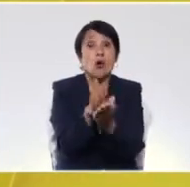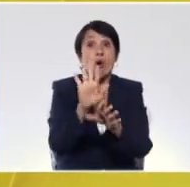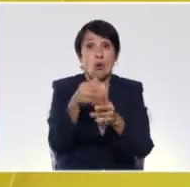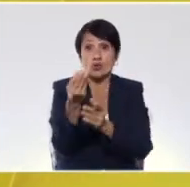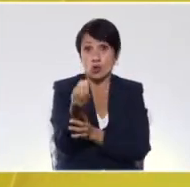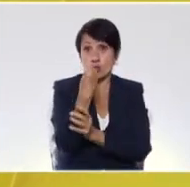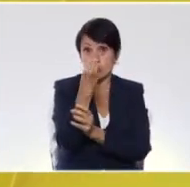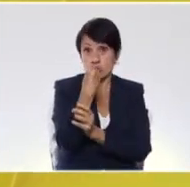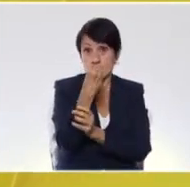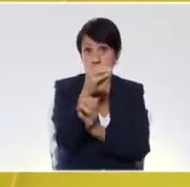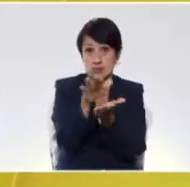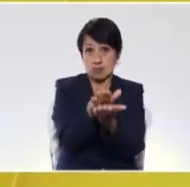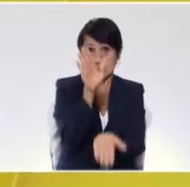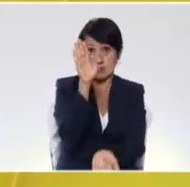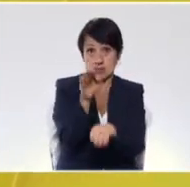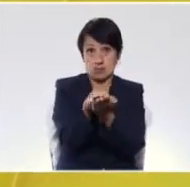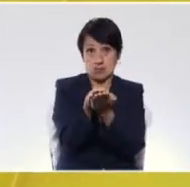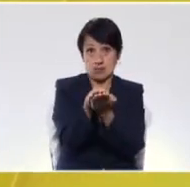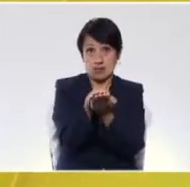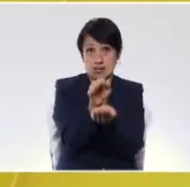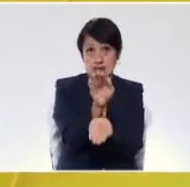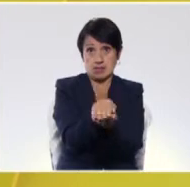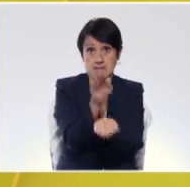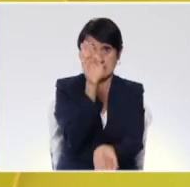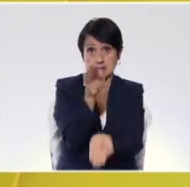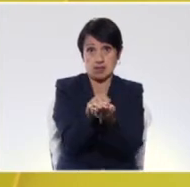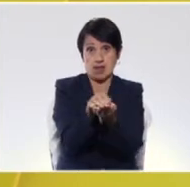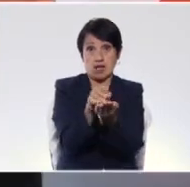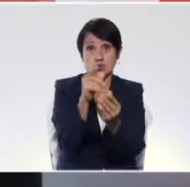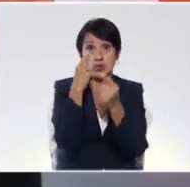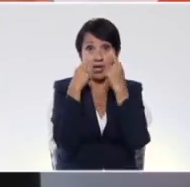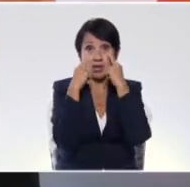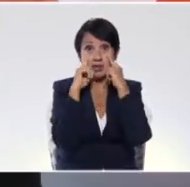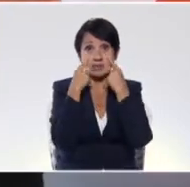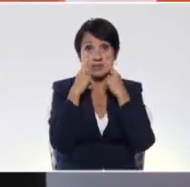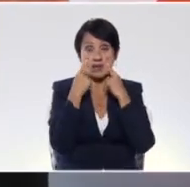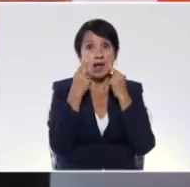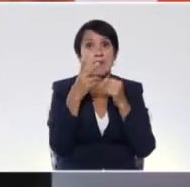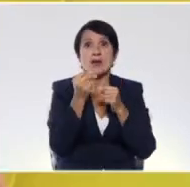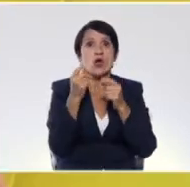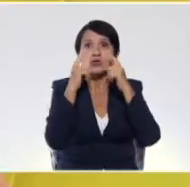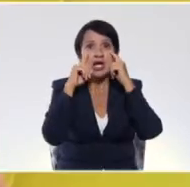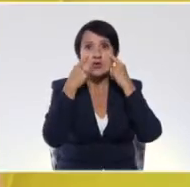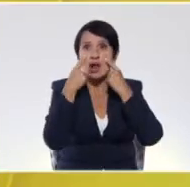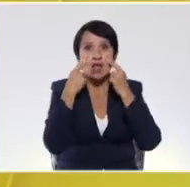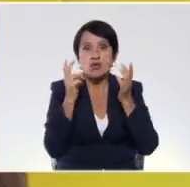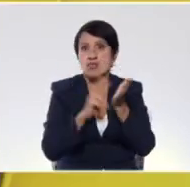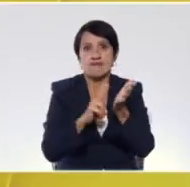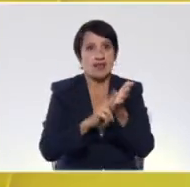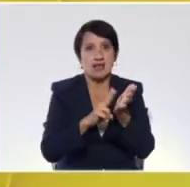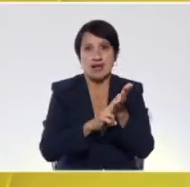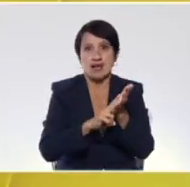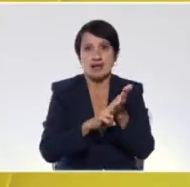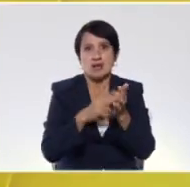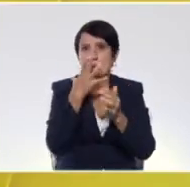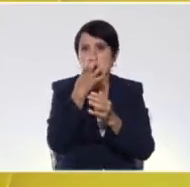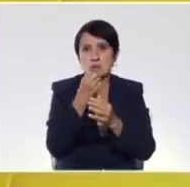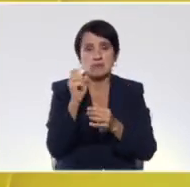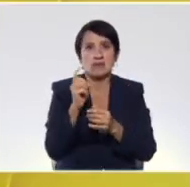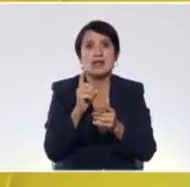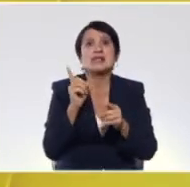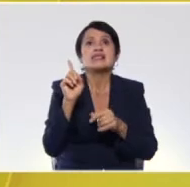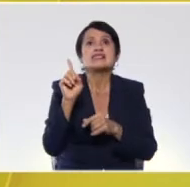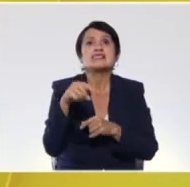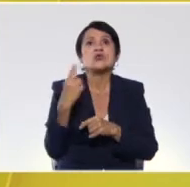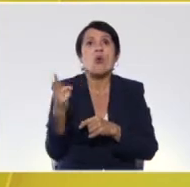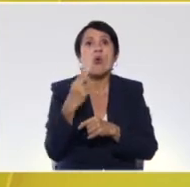comiendo, las glándulas se le estimulan y empieza a llorar, pero realmente no está llorando porque está triste, porque está comiendo. Entonces se